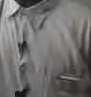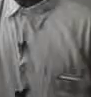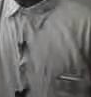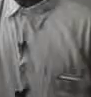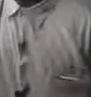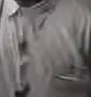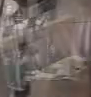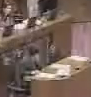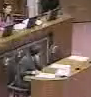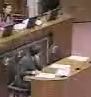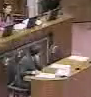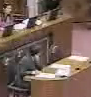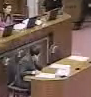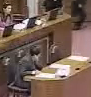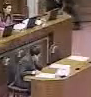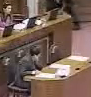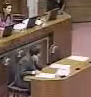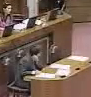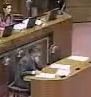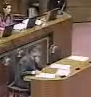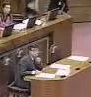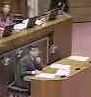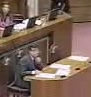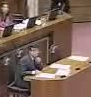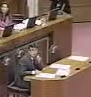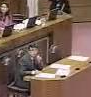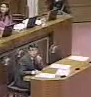A continuación, ofrezco la palabra al diputado Fidel Espinosa.